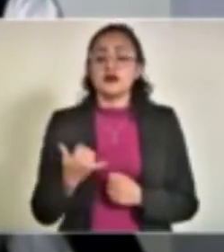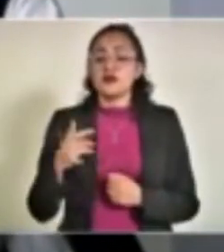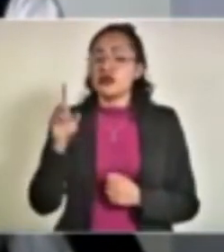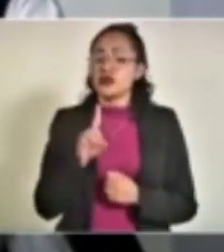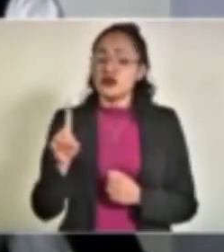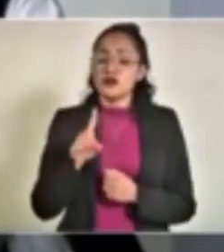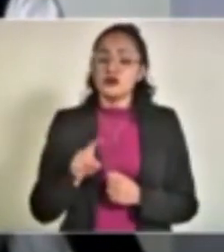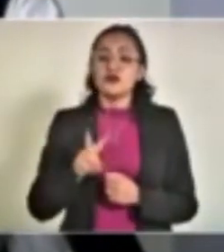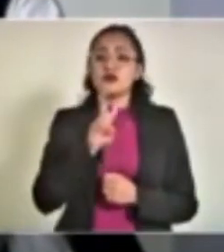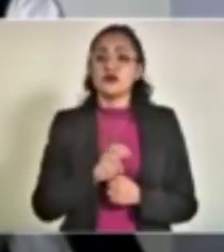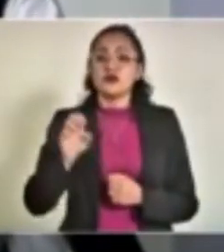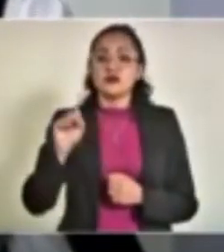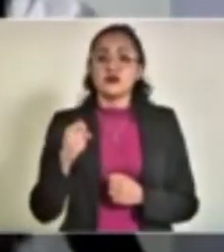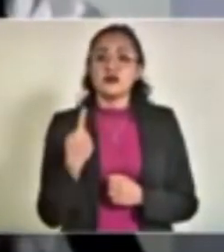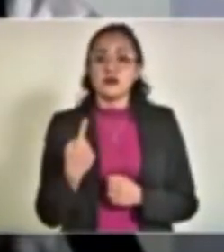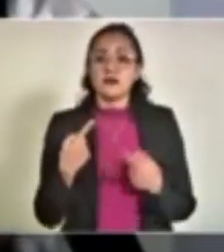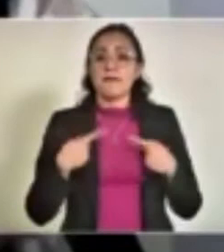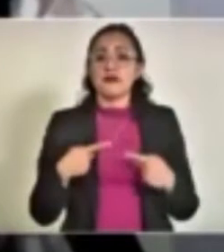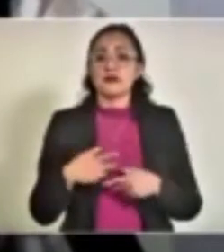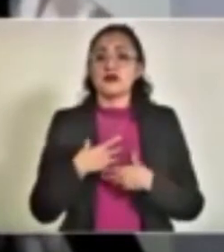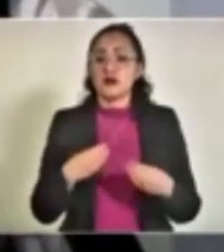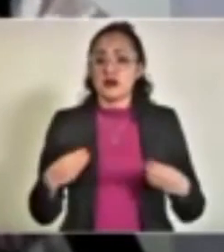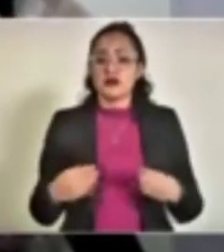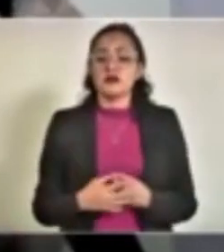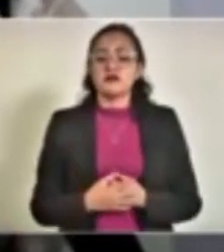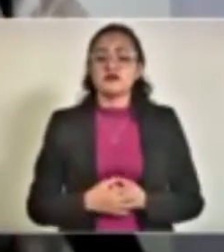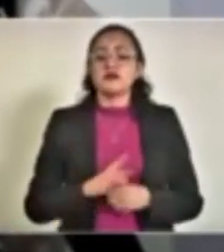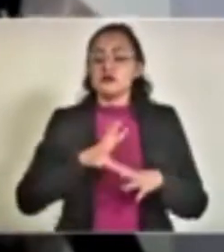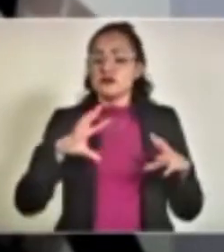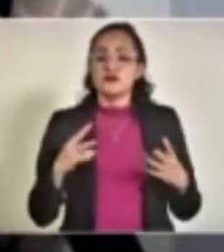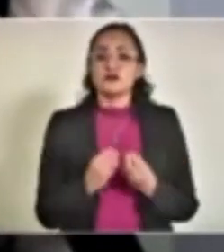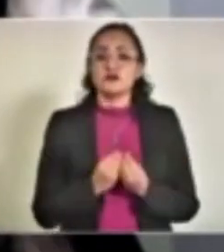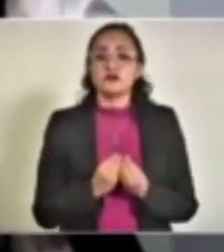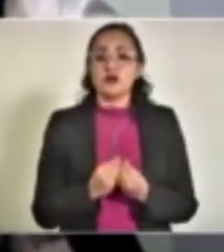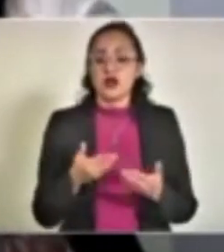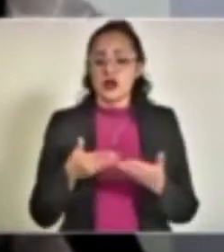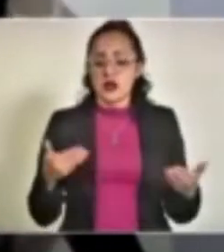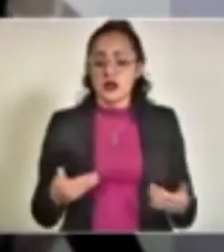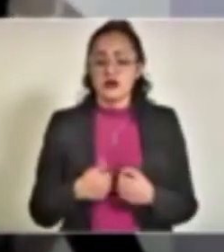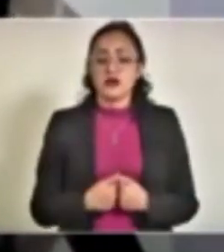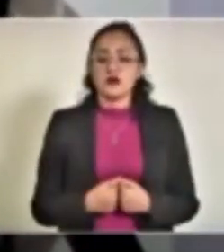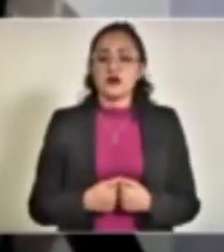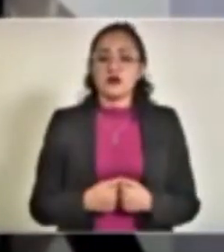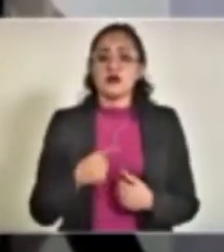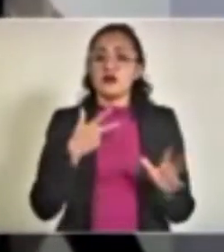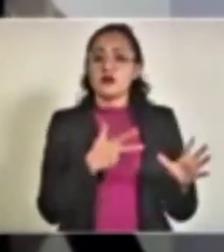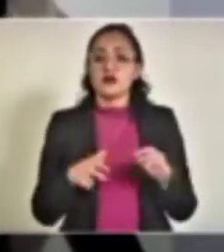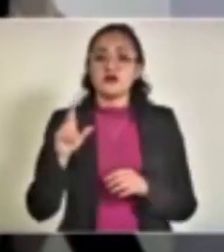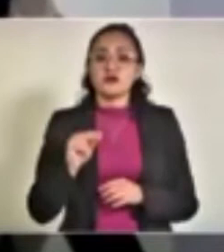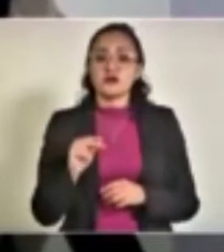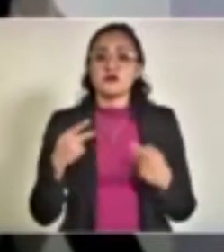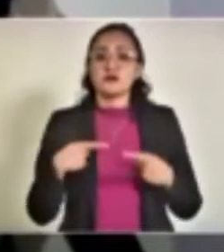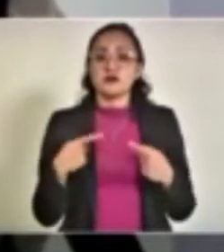domingo 261 activos, teniendo un total en estos días un acumulado de 880